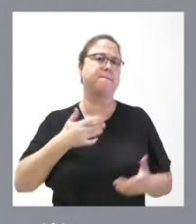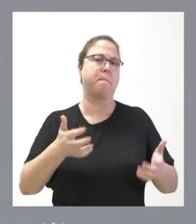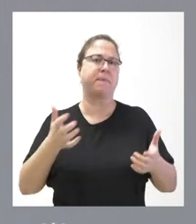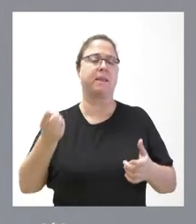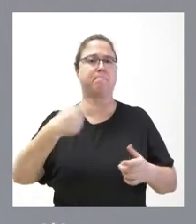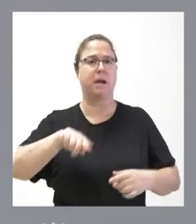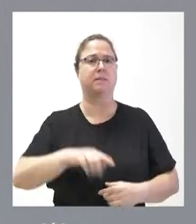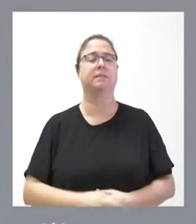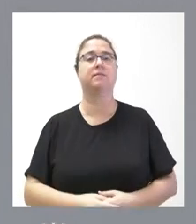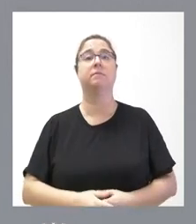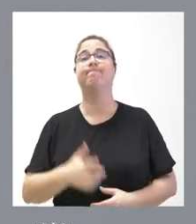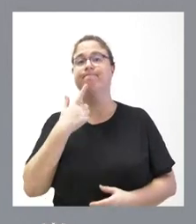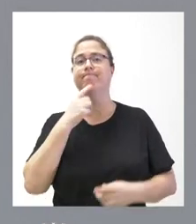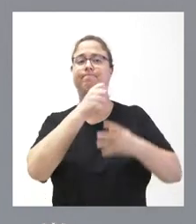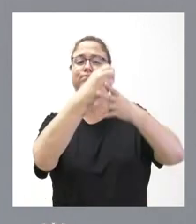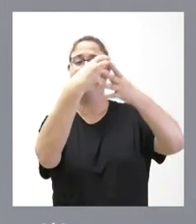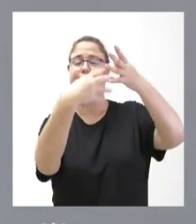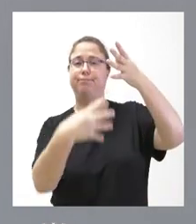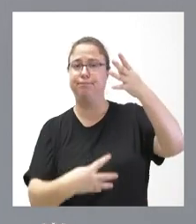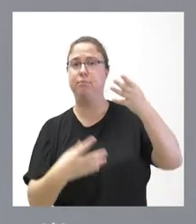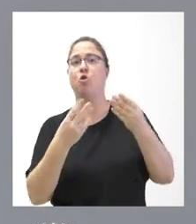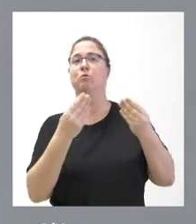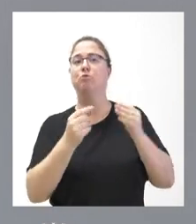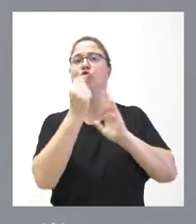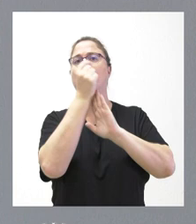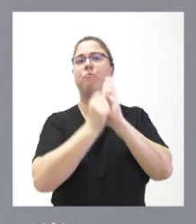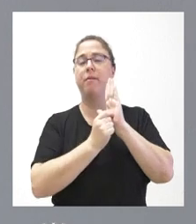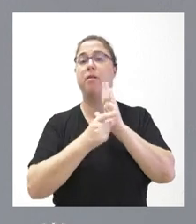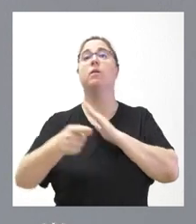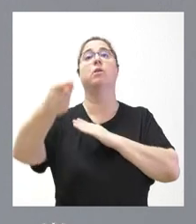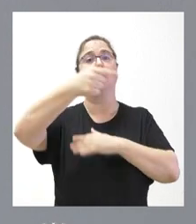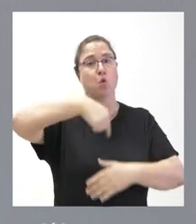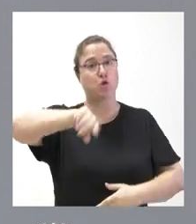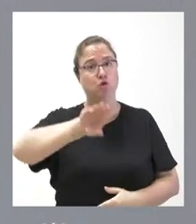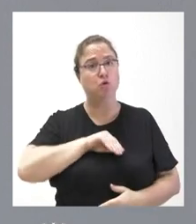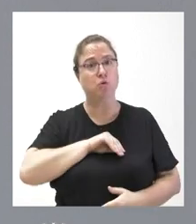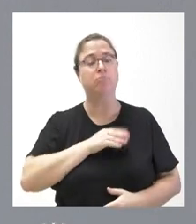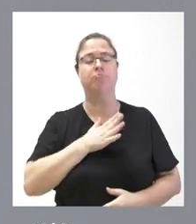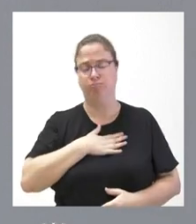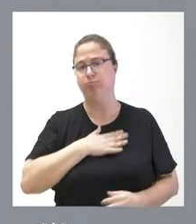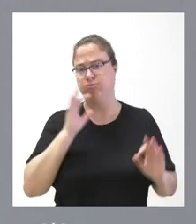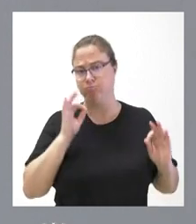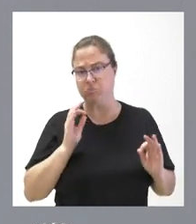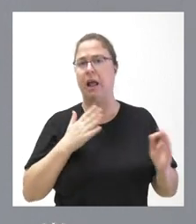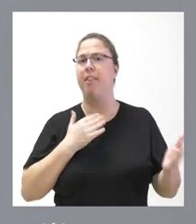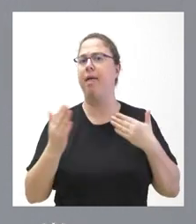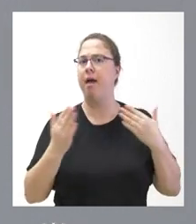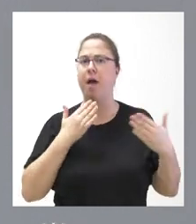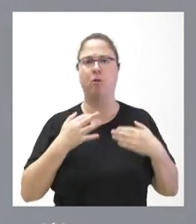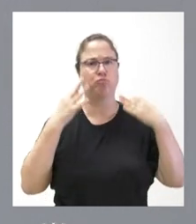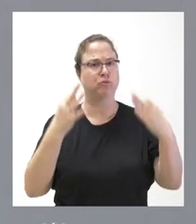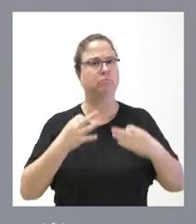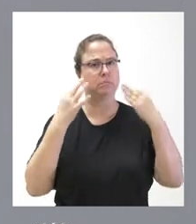esta materia. Por tanto, era un conjunto muy amplio de medidas. Nosotros, como es natural, la vía del diálogo siempre está